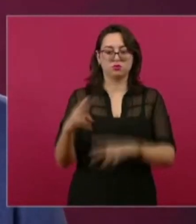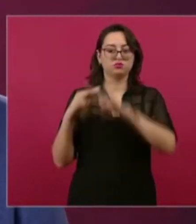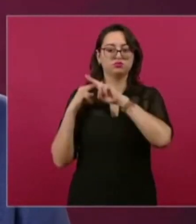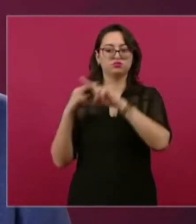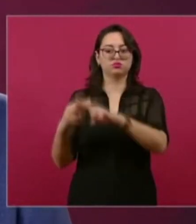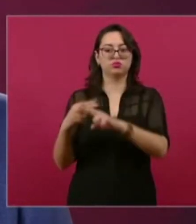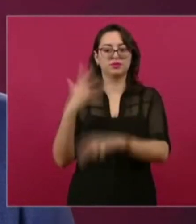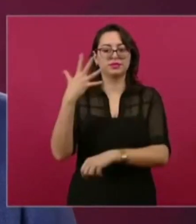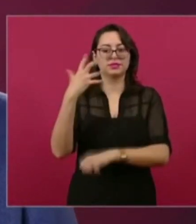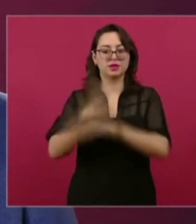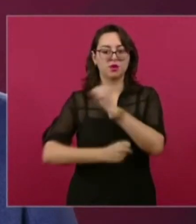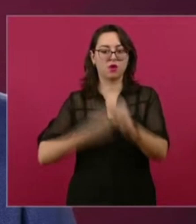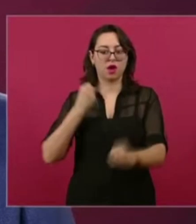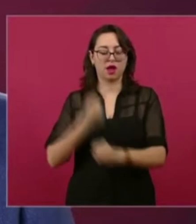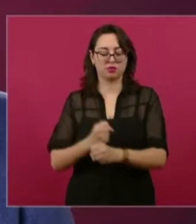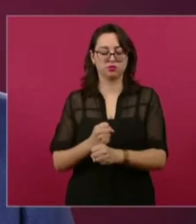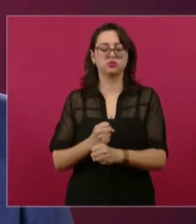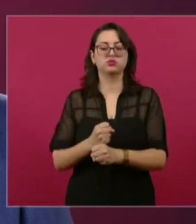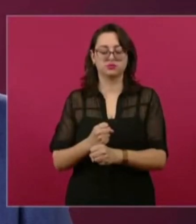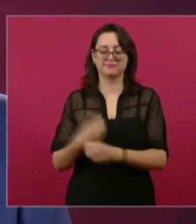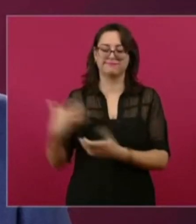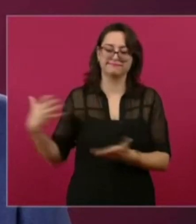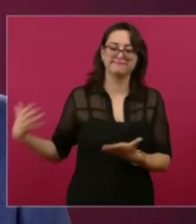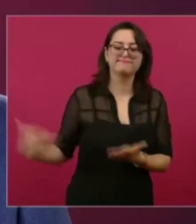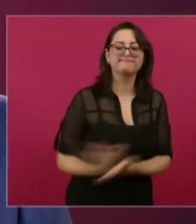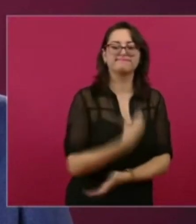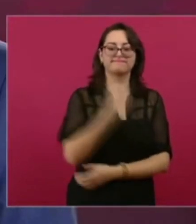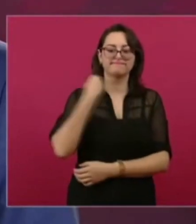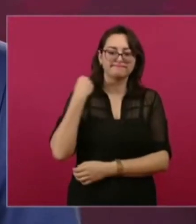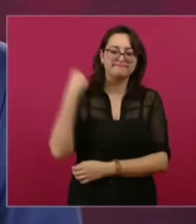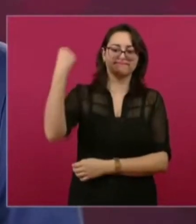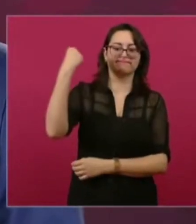del triunfo de nuestro movimiento,